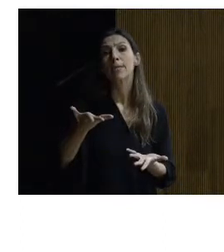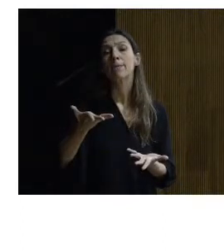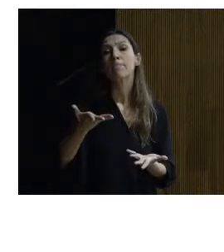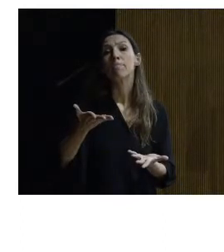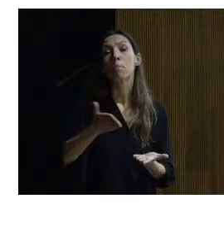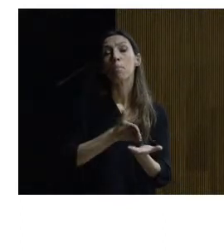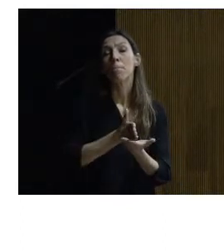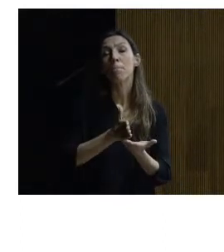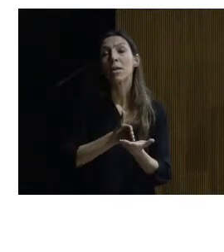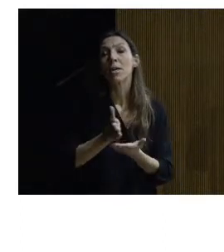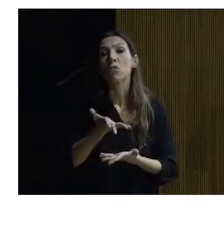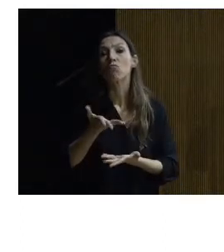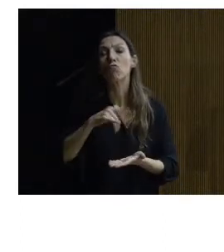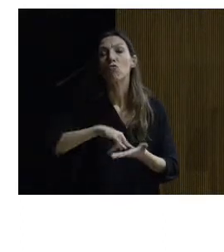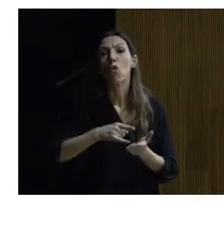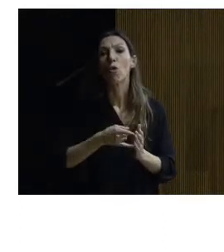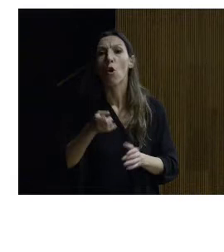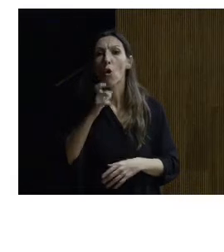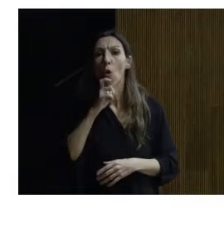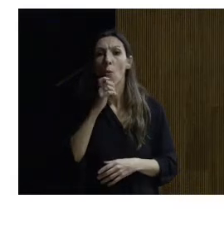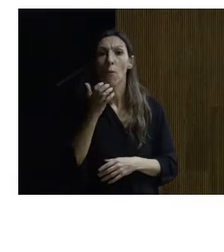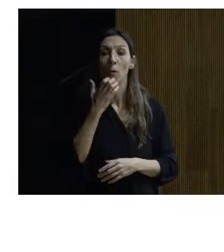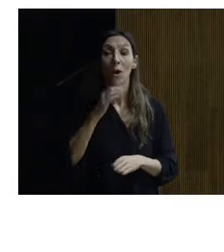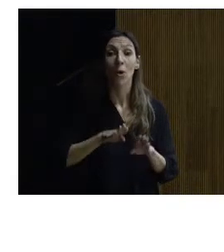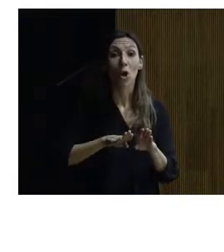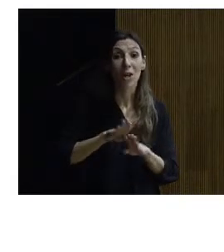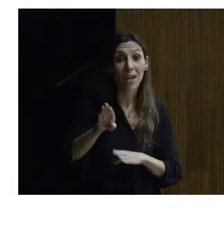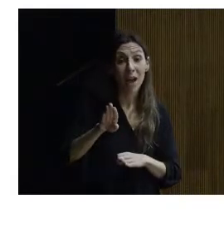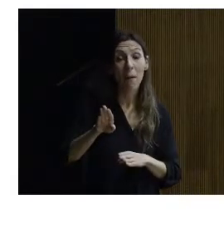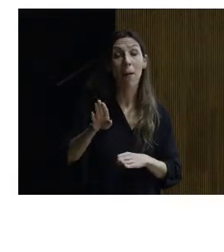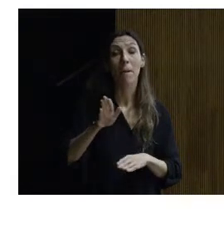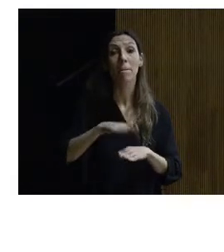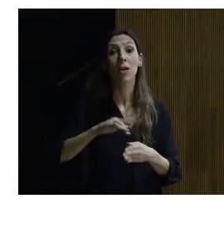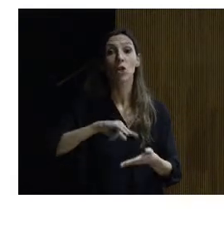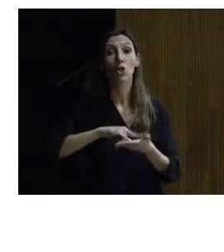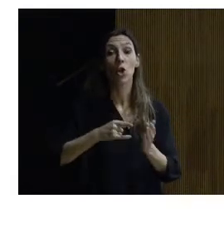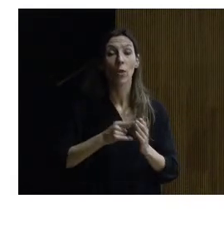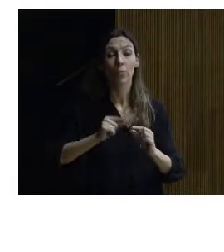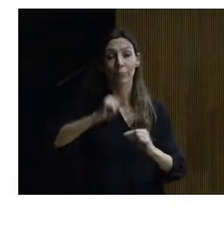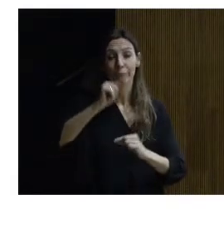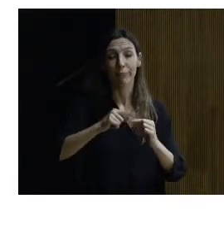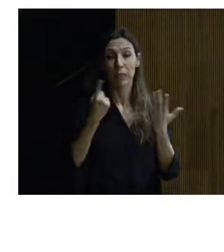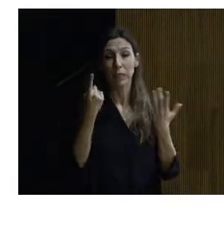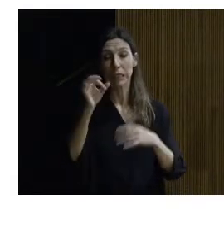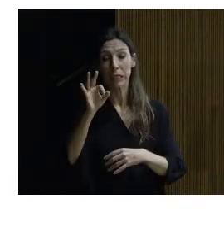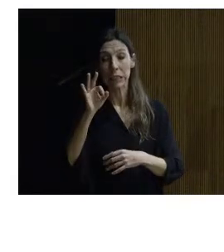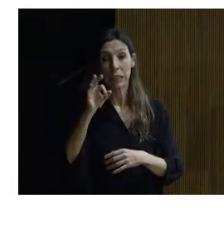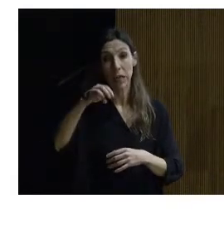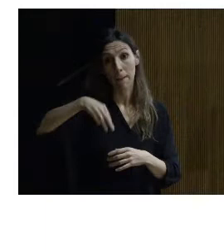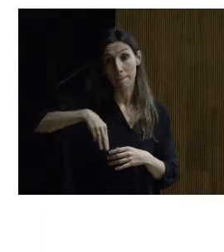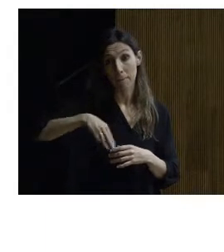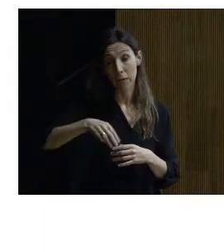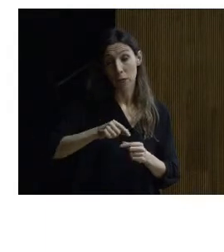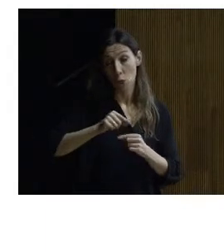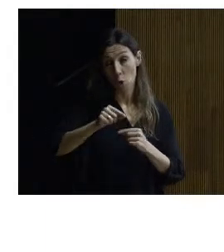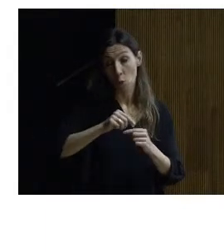solucionar como el desarrollo de rampas para salvar una diferencia de cota de 60 metros hacía inviable unos recorridos muy largos pues optamos